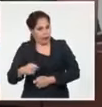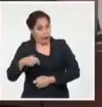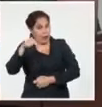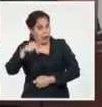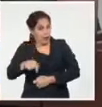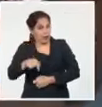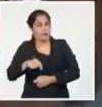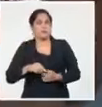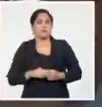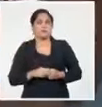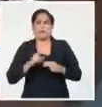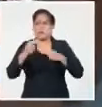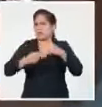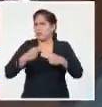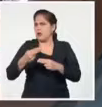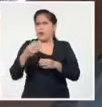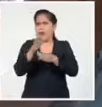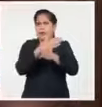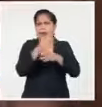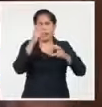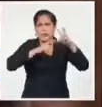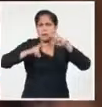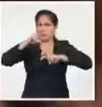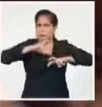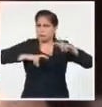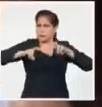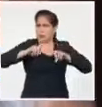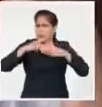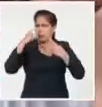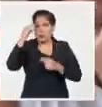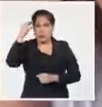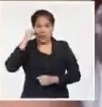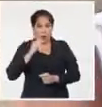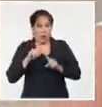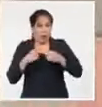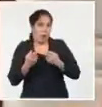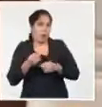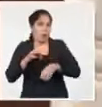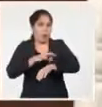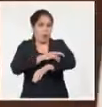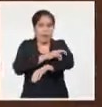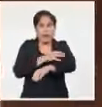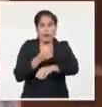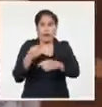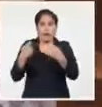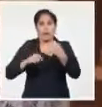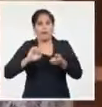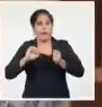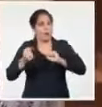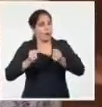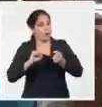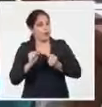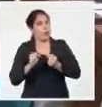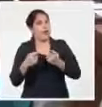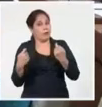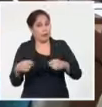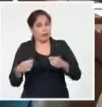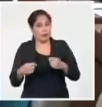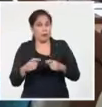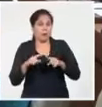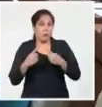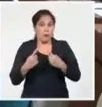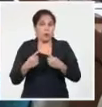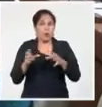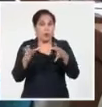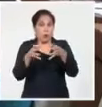interrogante se han realizado varios estudios para evaluar la participación comunitaria en el control de la EDES AYIPTI por